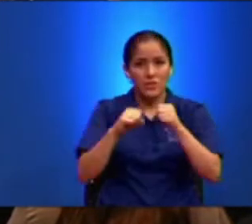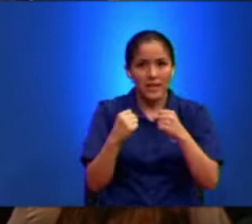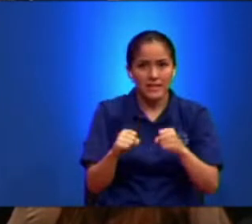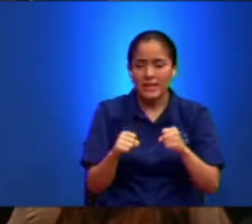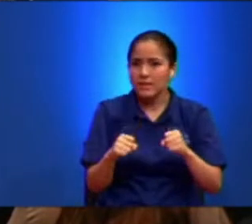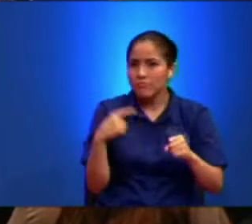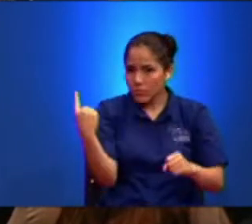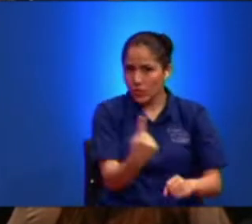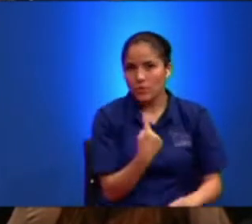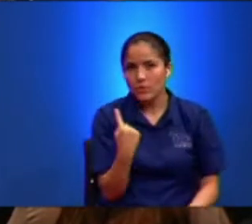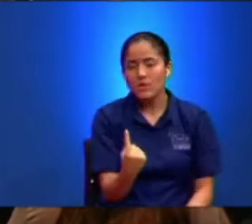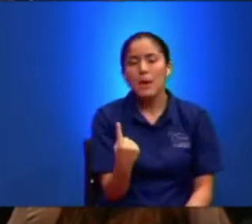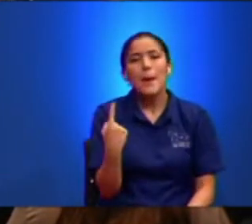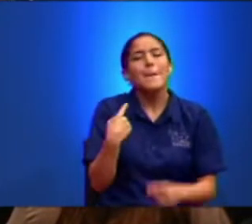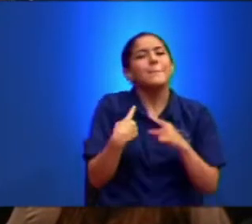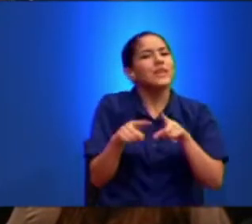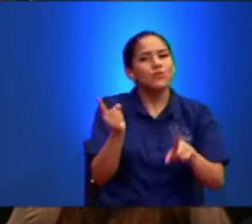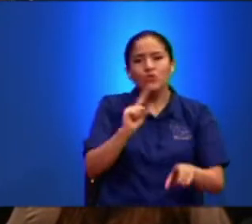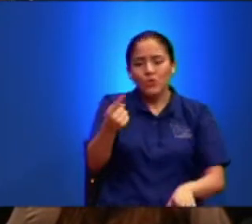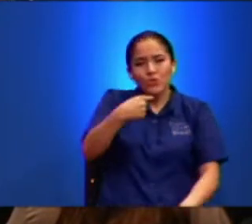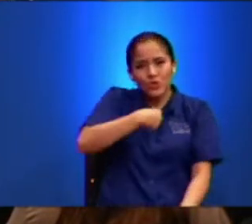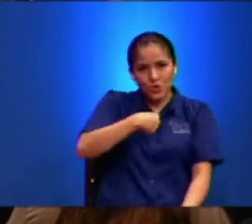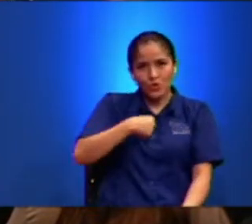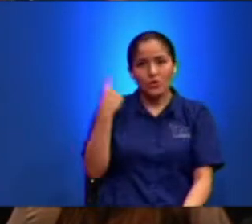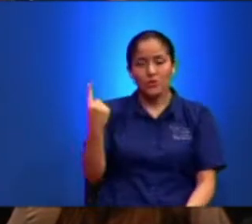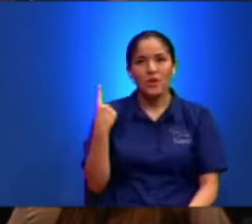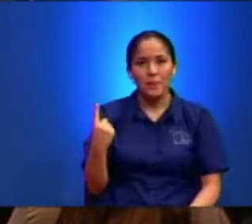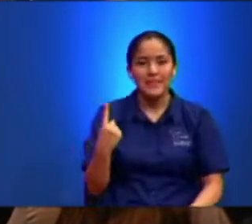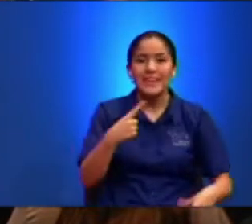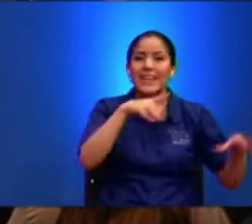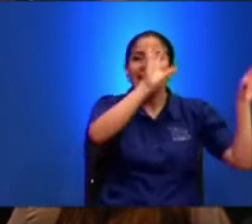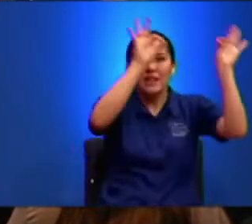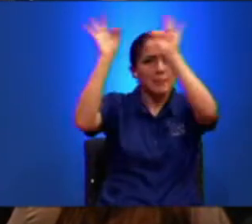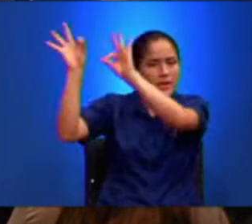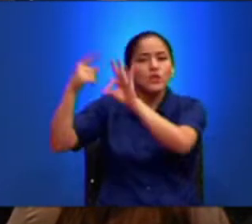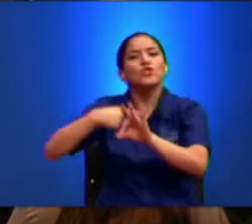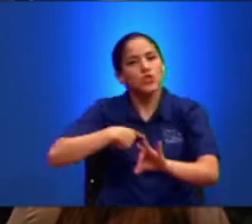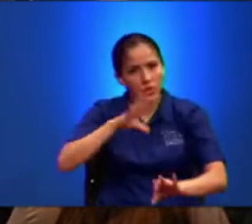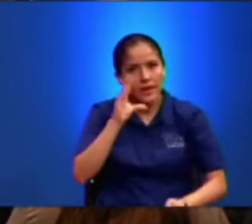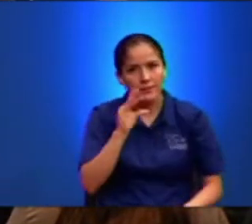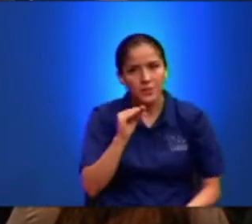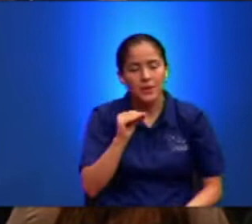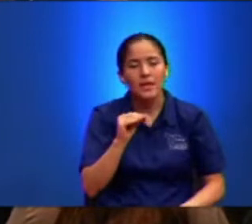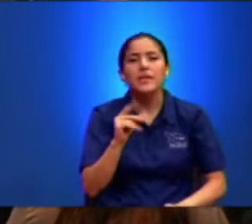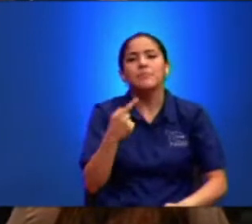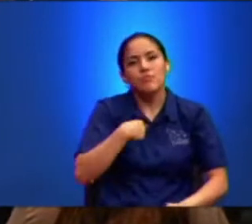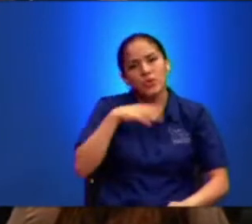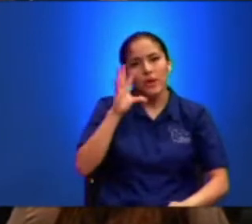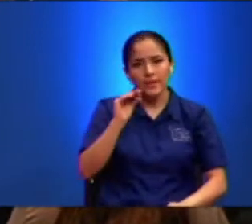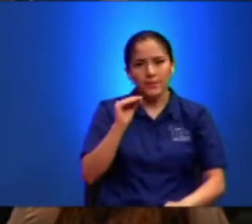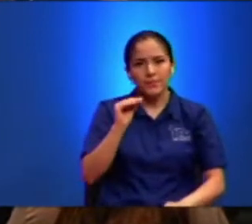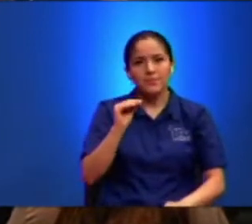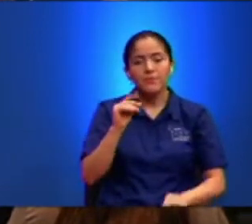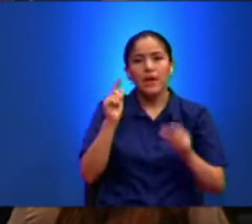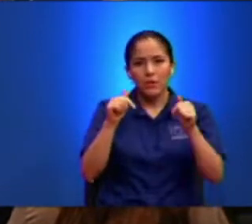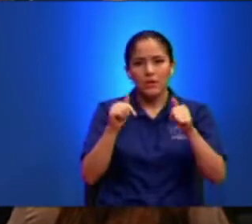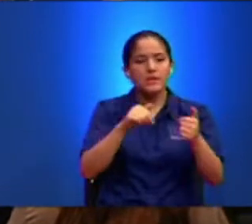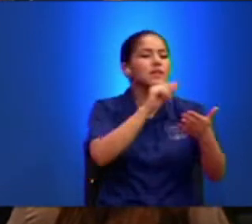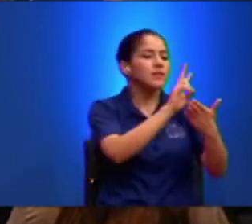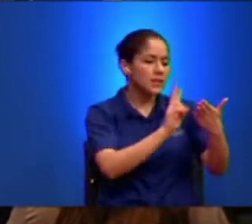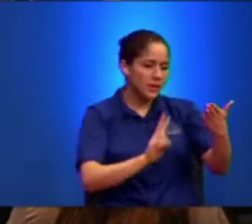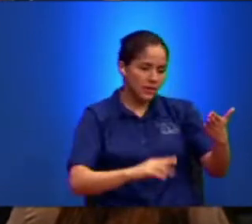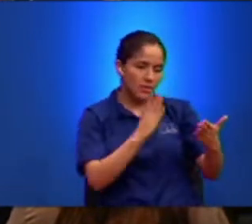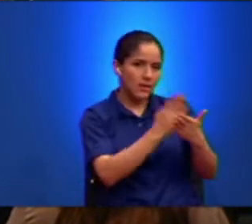Pero no soy yo solamente el que va a predicar Yo soy el que va a y soy el que está hablando Leyéndole la